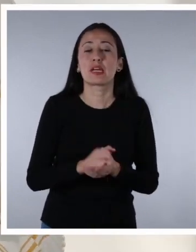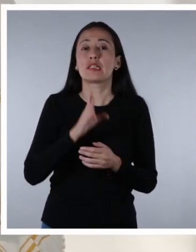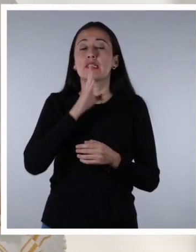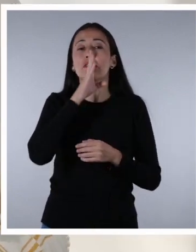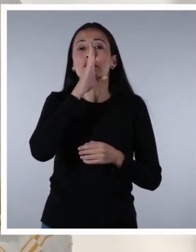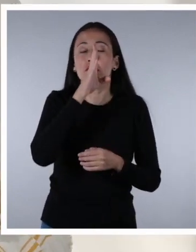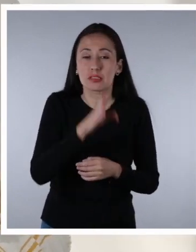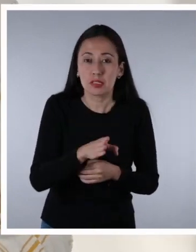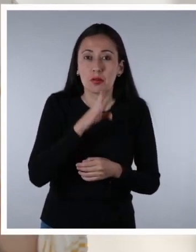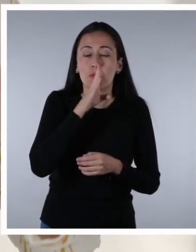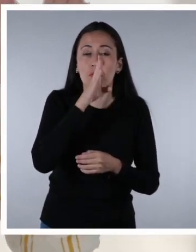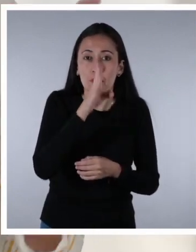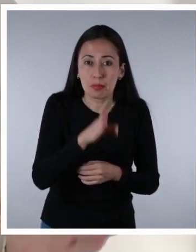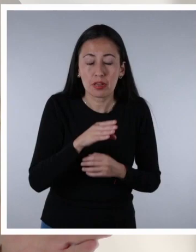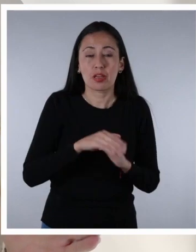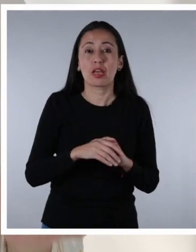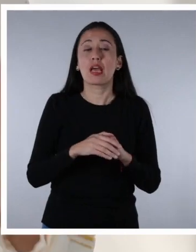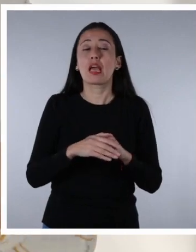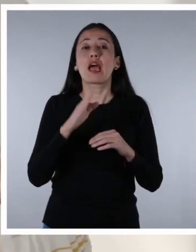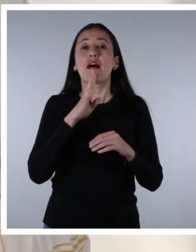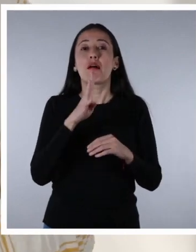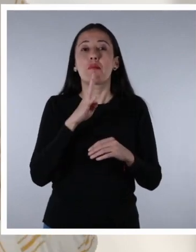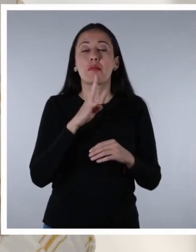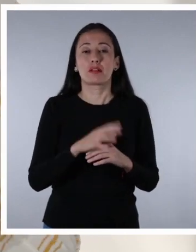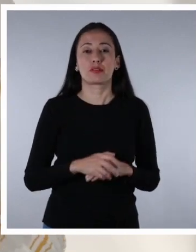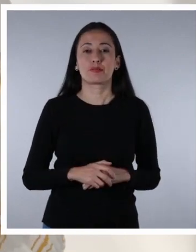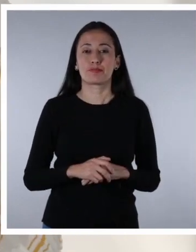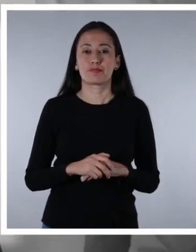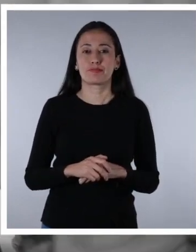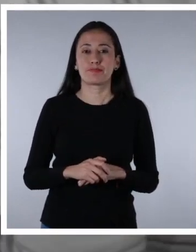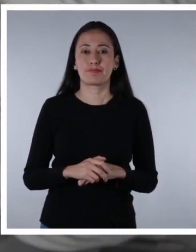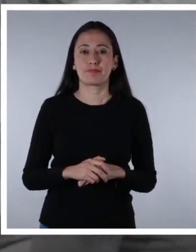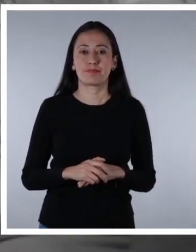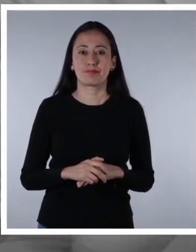siempre hablando de manera sencilla y corta.